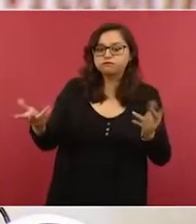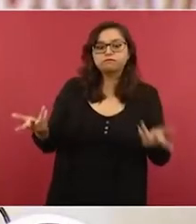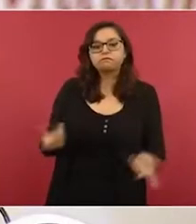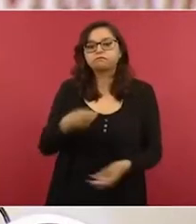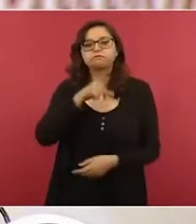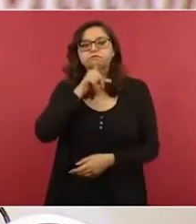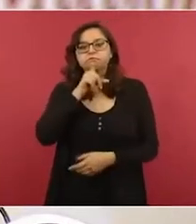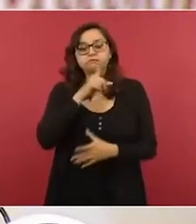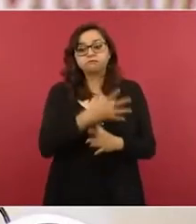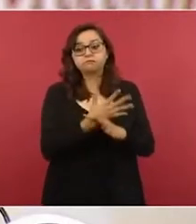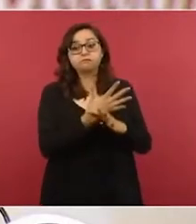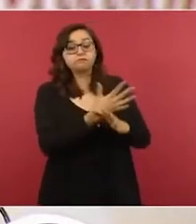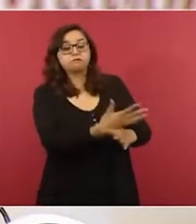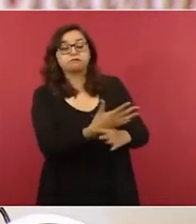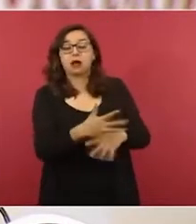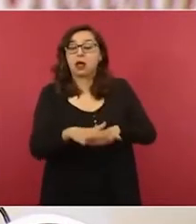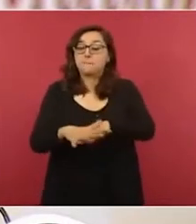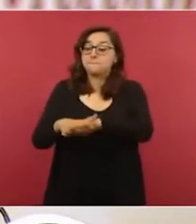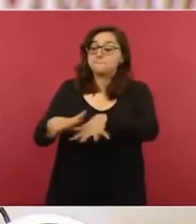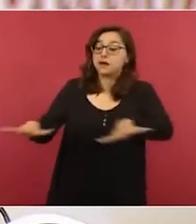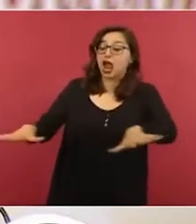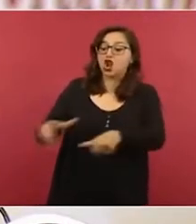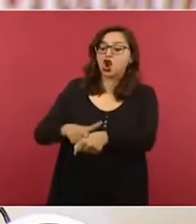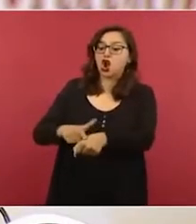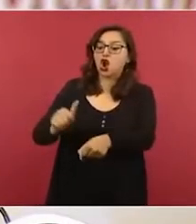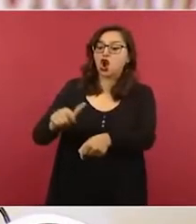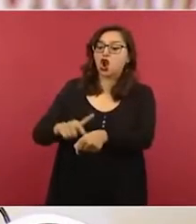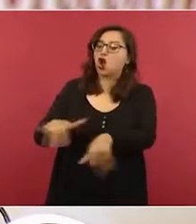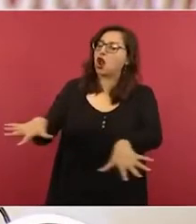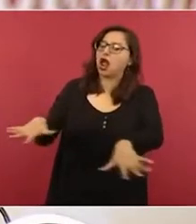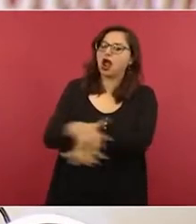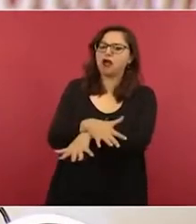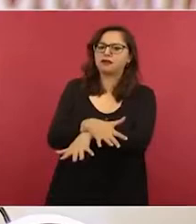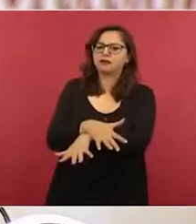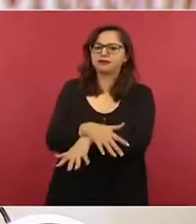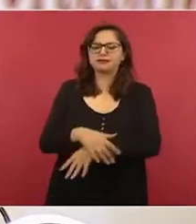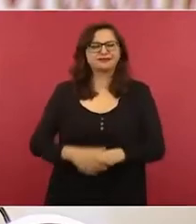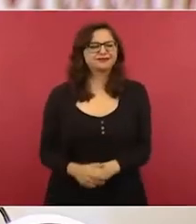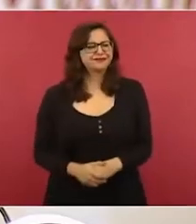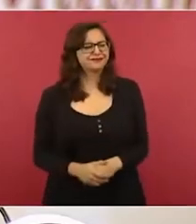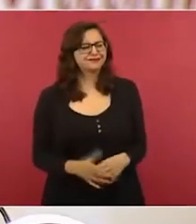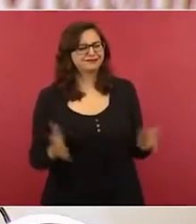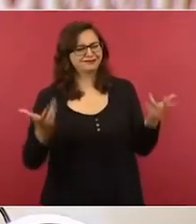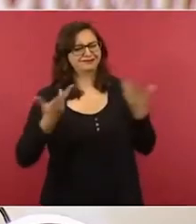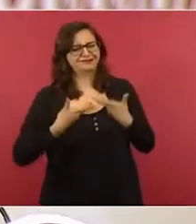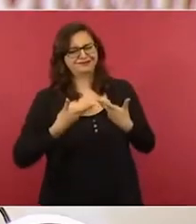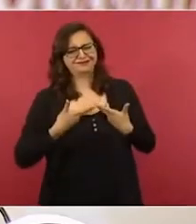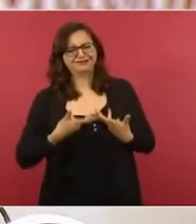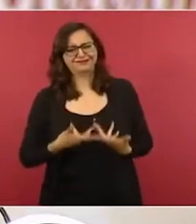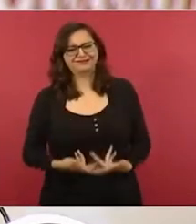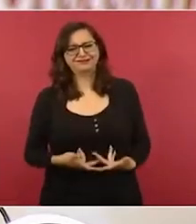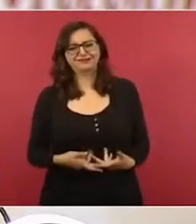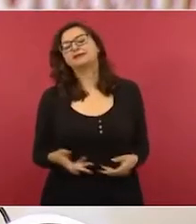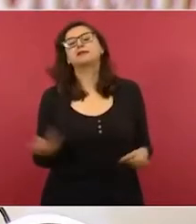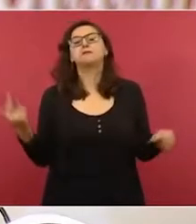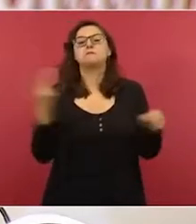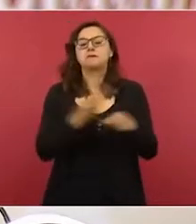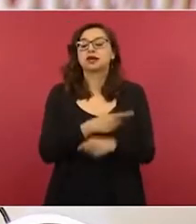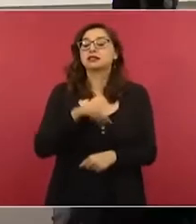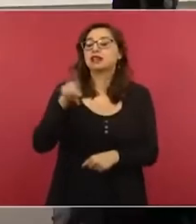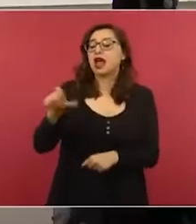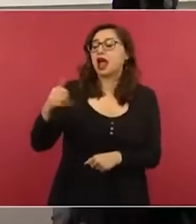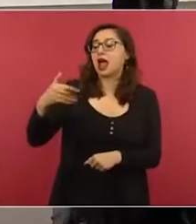del mar. Se han difundido tantas mentiras sobre las obras del gobierno del presidente Andrés Manuel López Obrador,